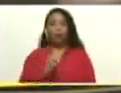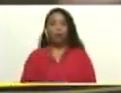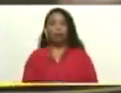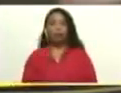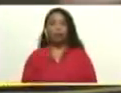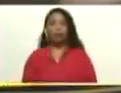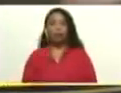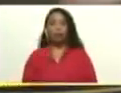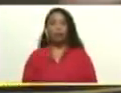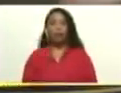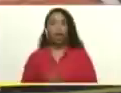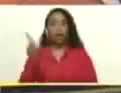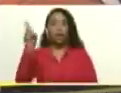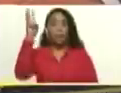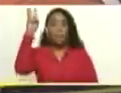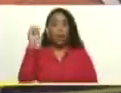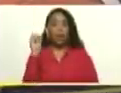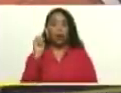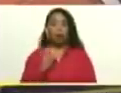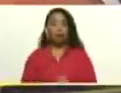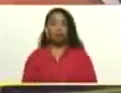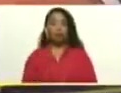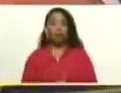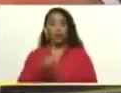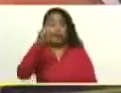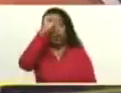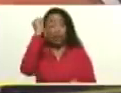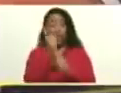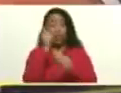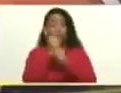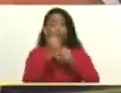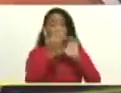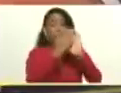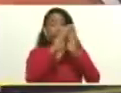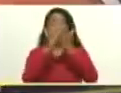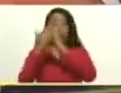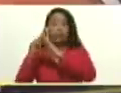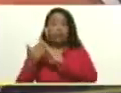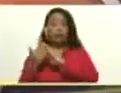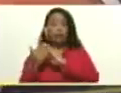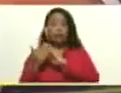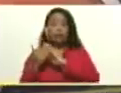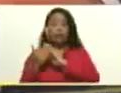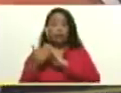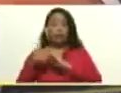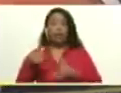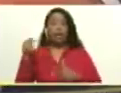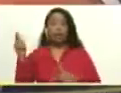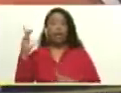De allá de Petare, hace trabajo comunitario a Amanda Dudamel.